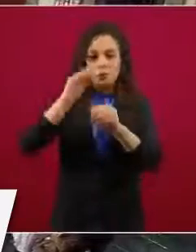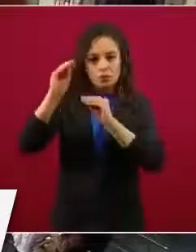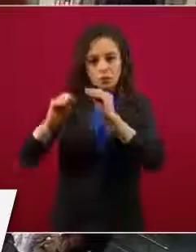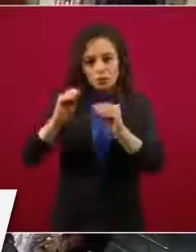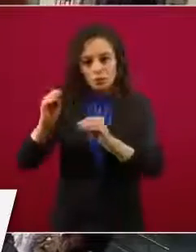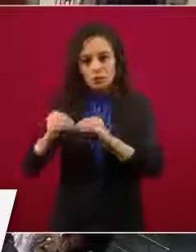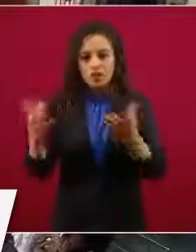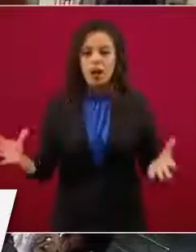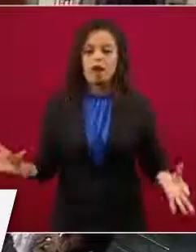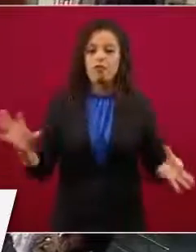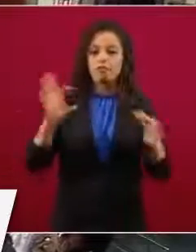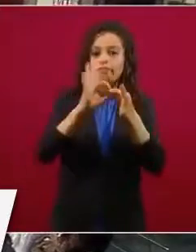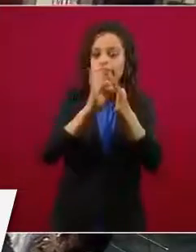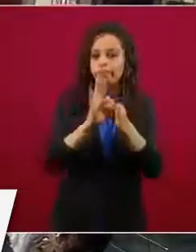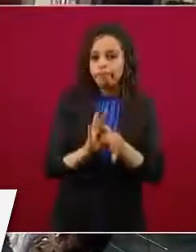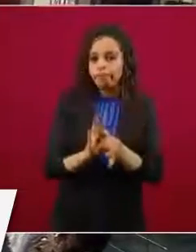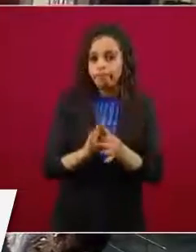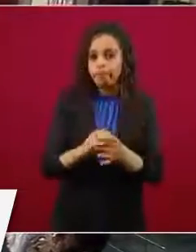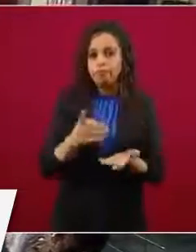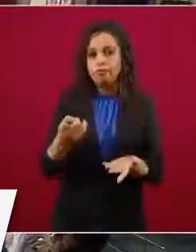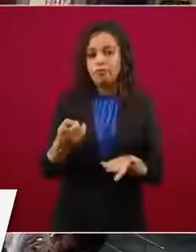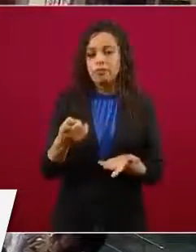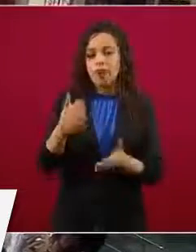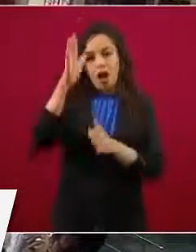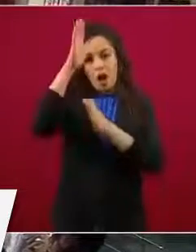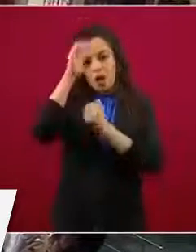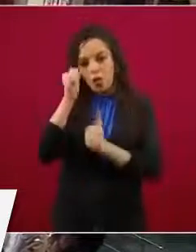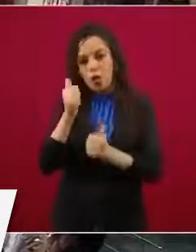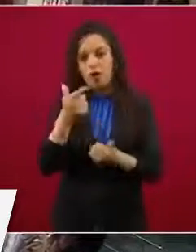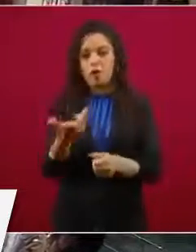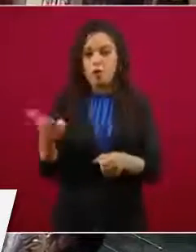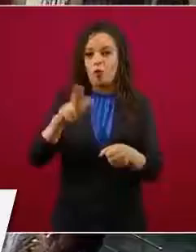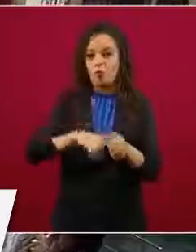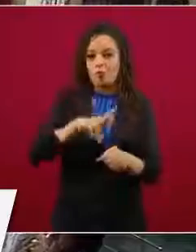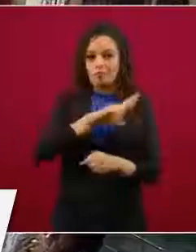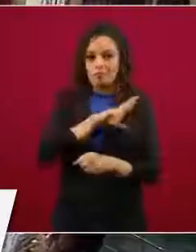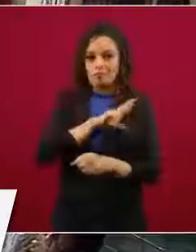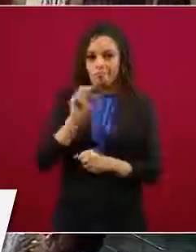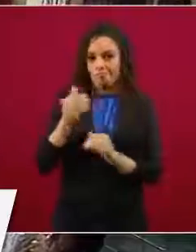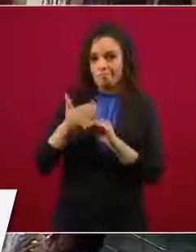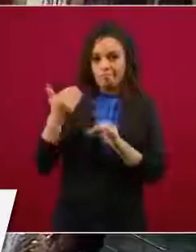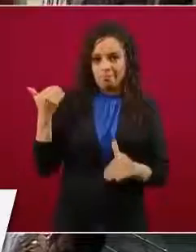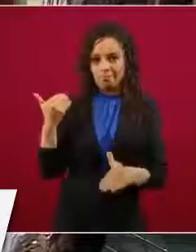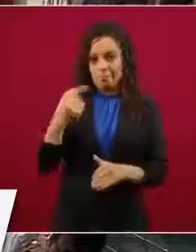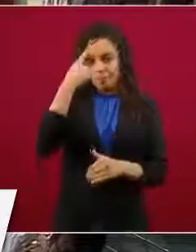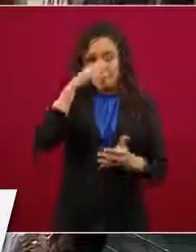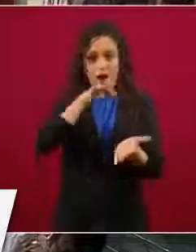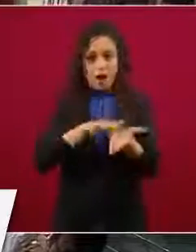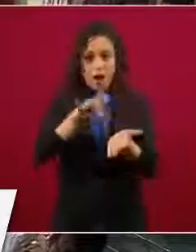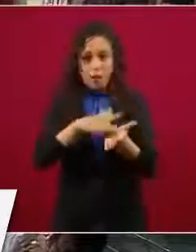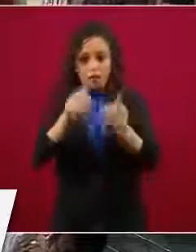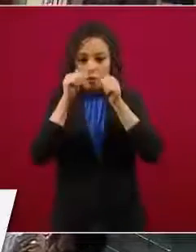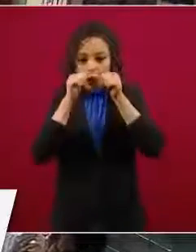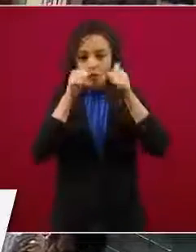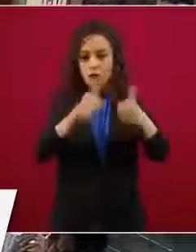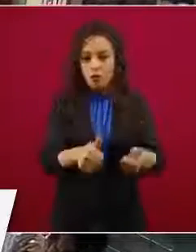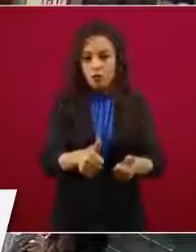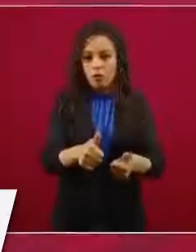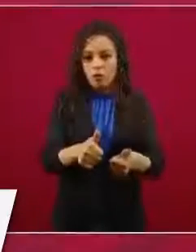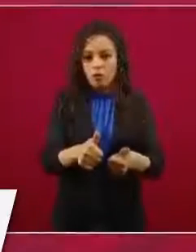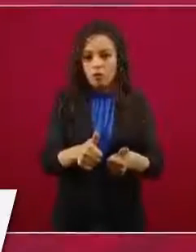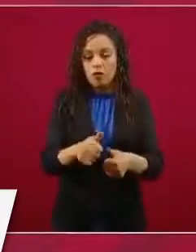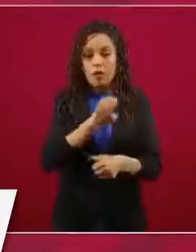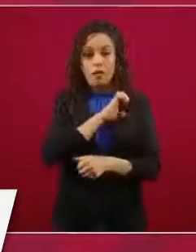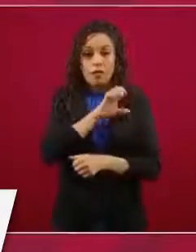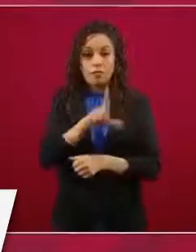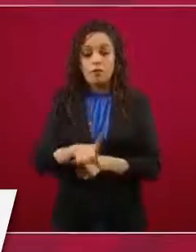que firmamos recientemente con los hospitales privados para que ellos pudieran atender a las mujeres embarazadas y otras